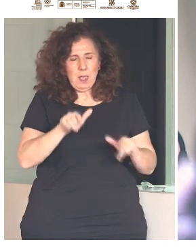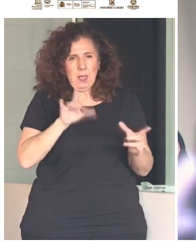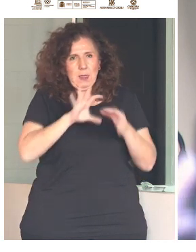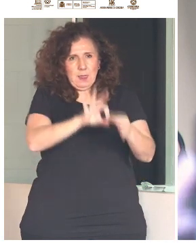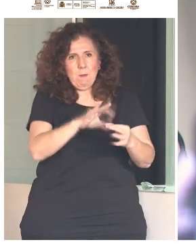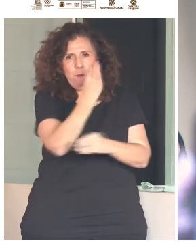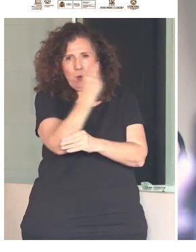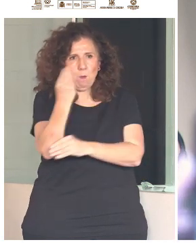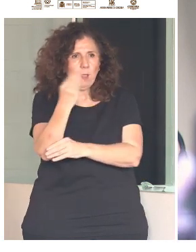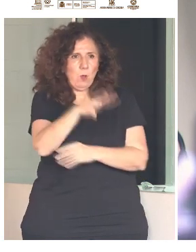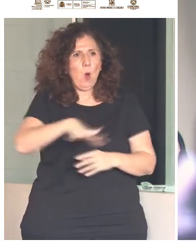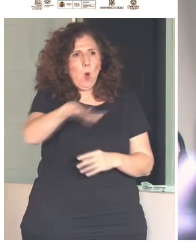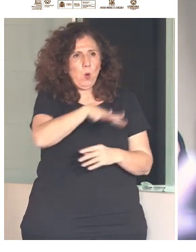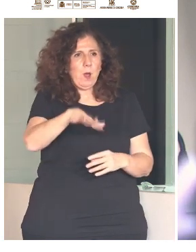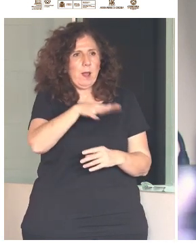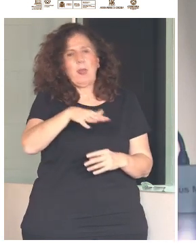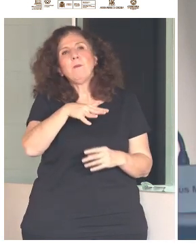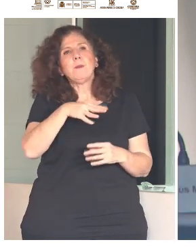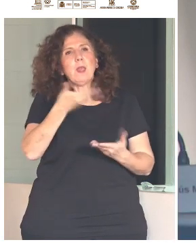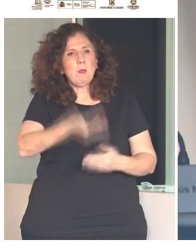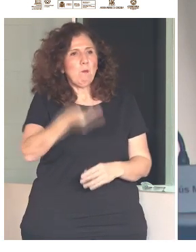y lugares de importancia cultural nacional.